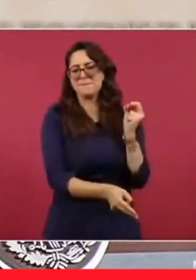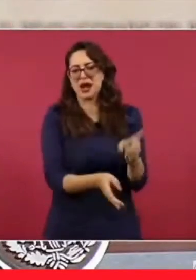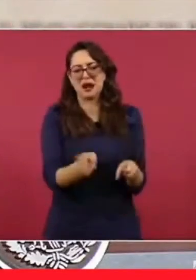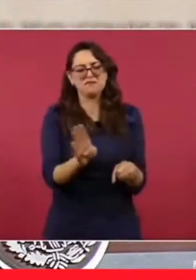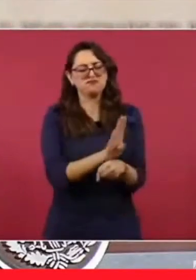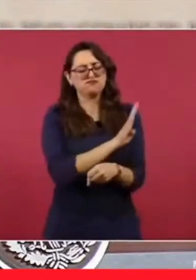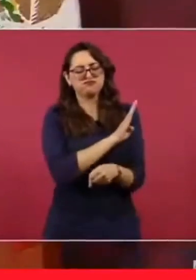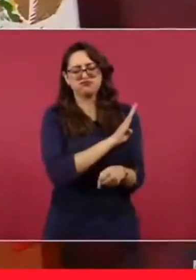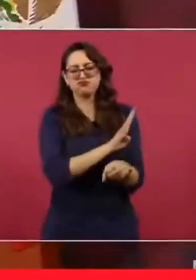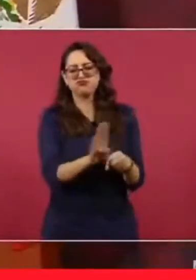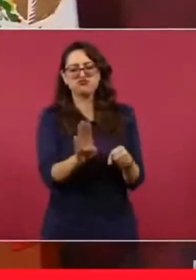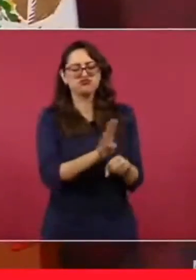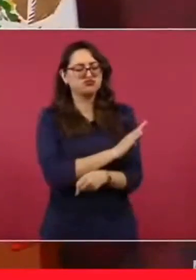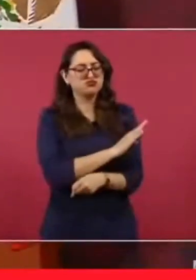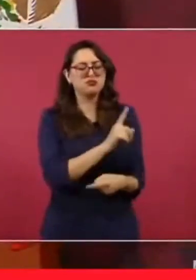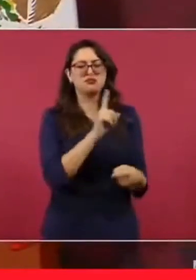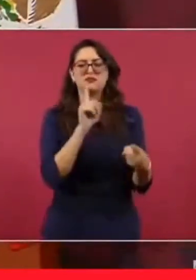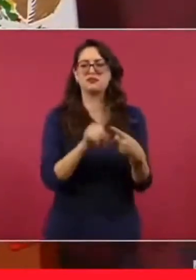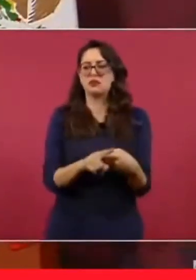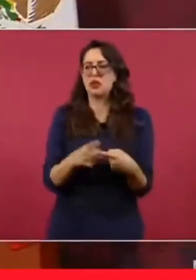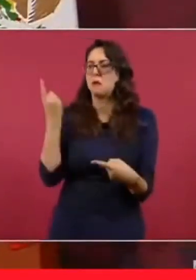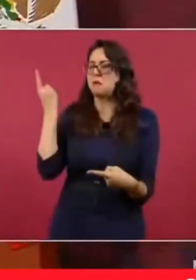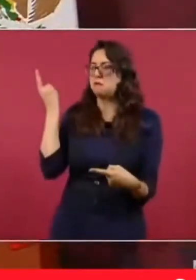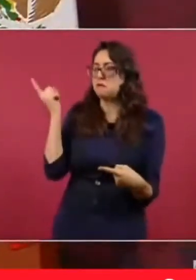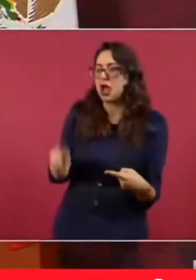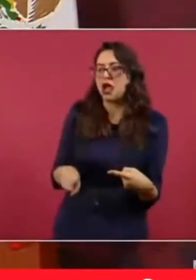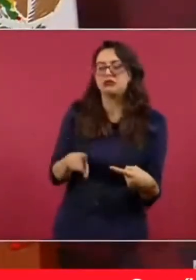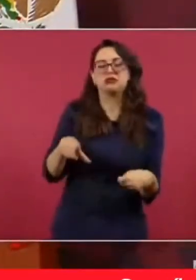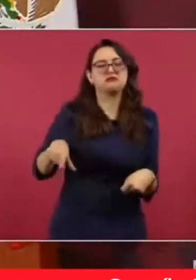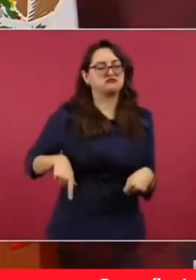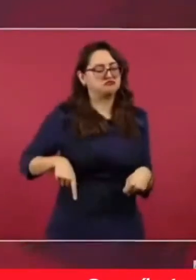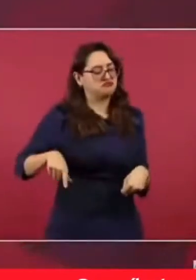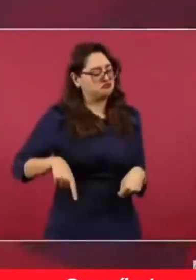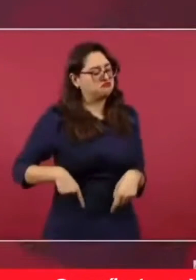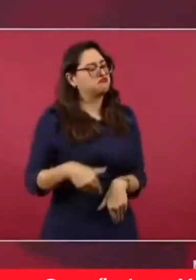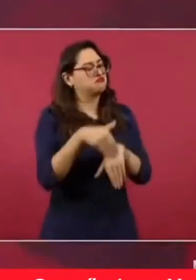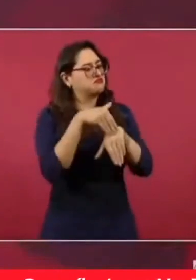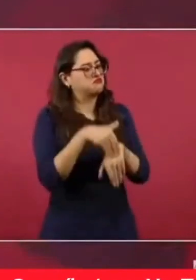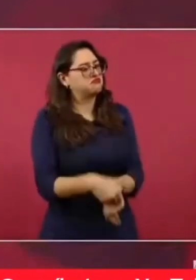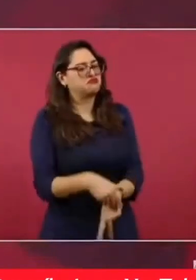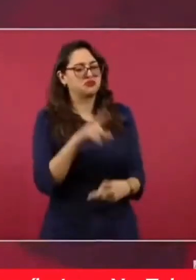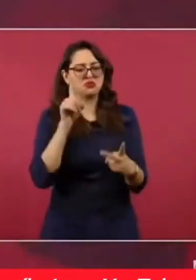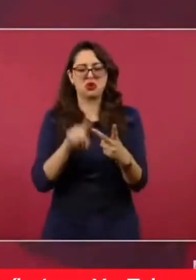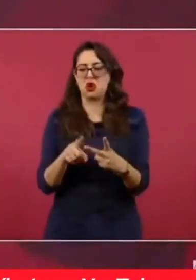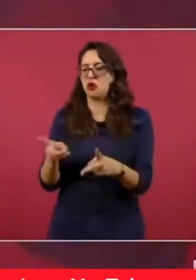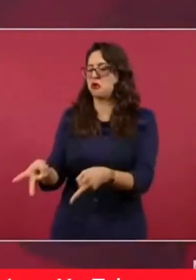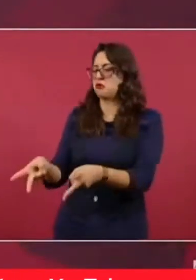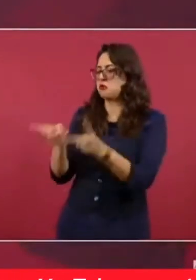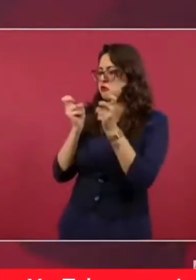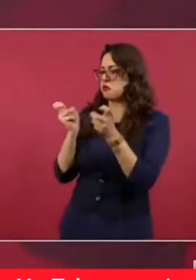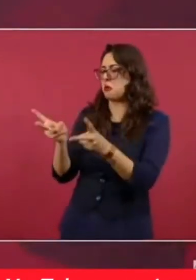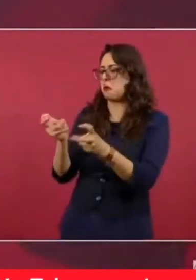mandaban y los que saqueaban impunemente. De ahora